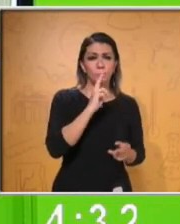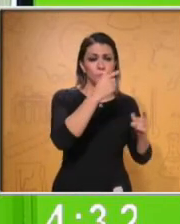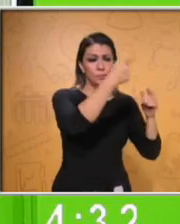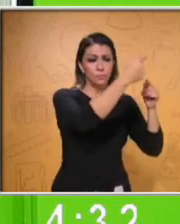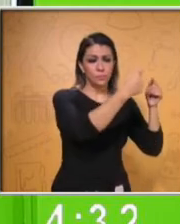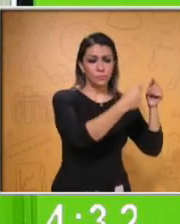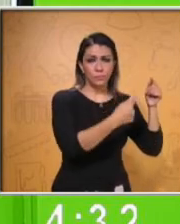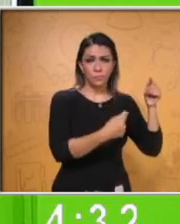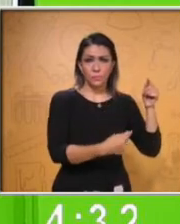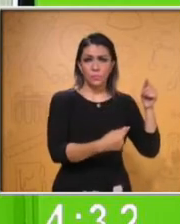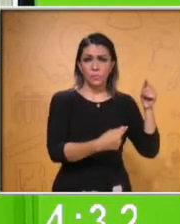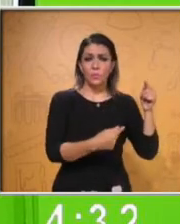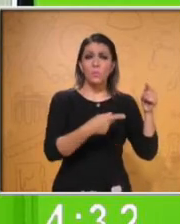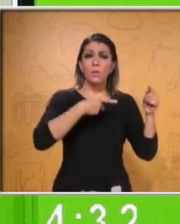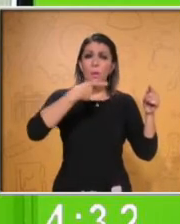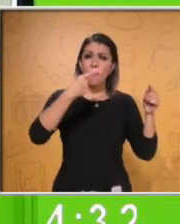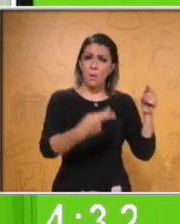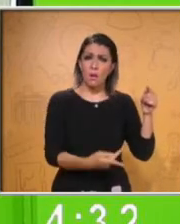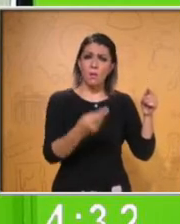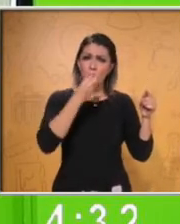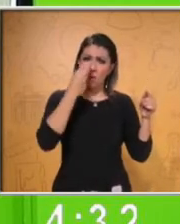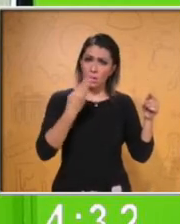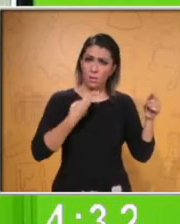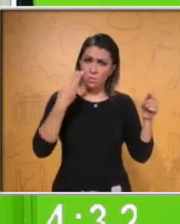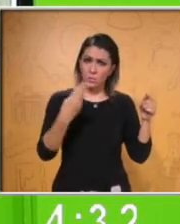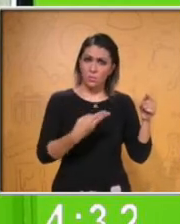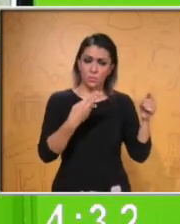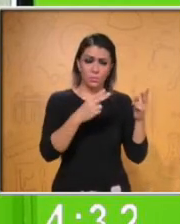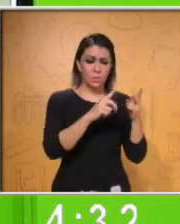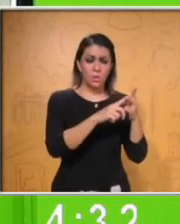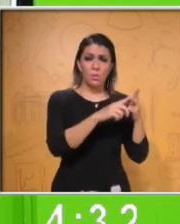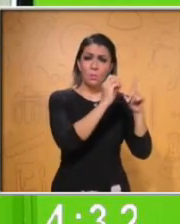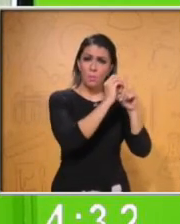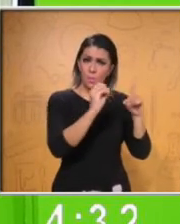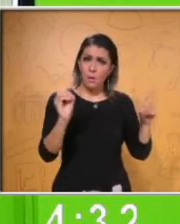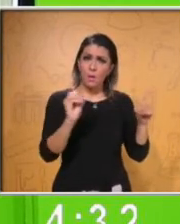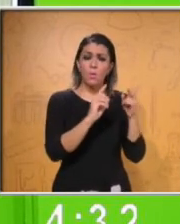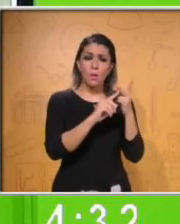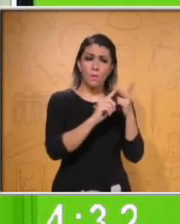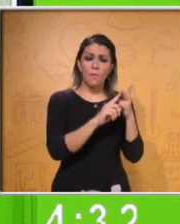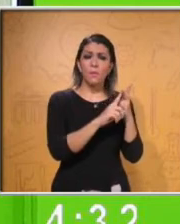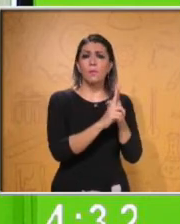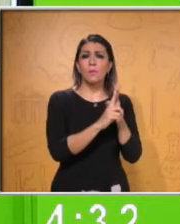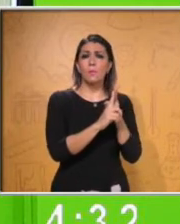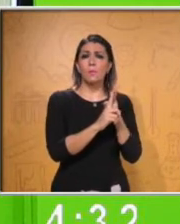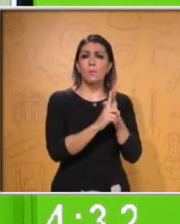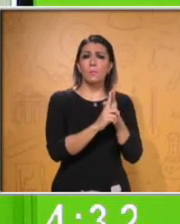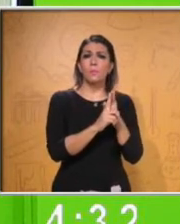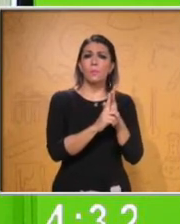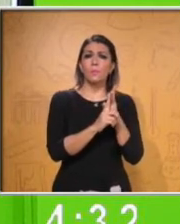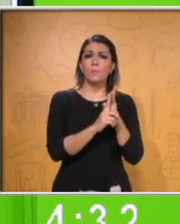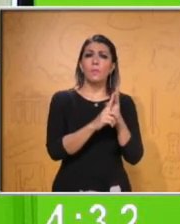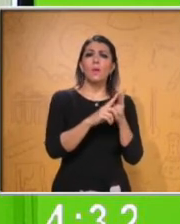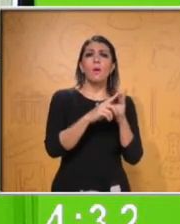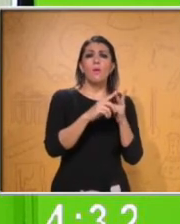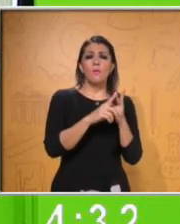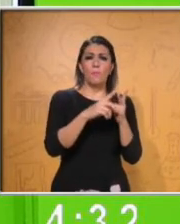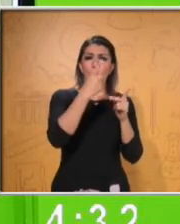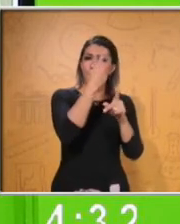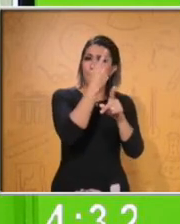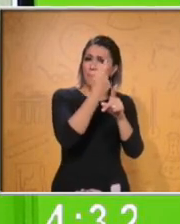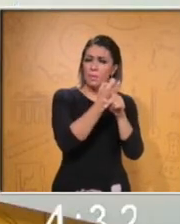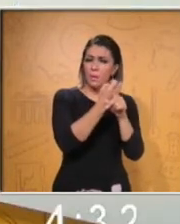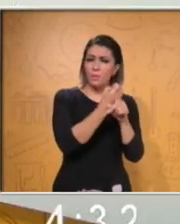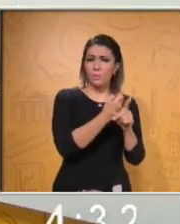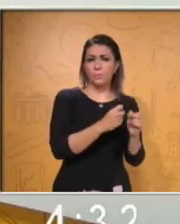de frecuencia o una palabra que se puede utilizar para darle orden a nuestra presentación. Y esa es la palabra first. Primero.